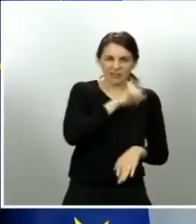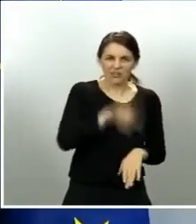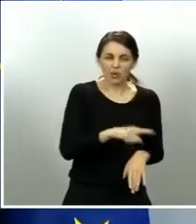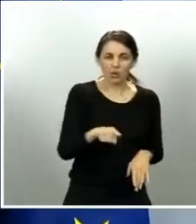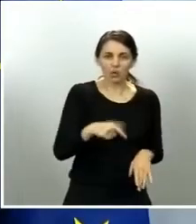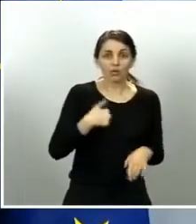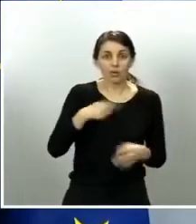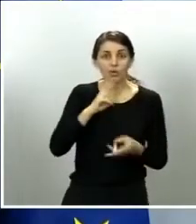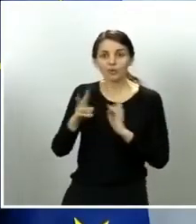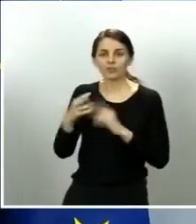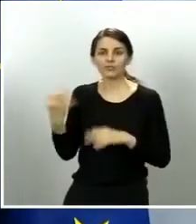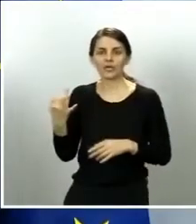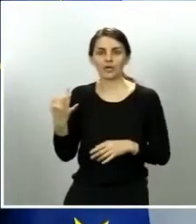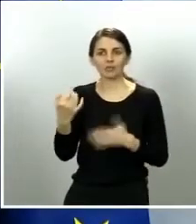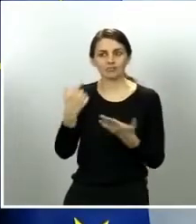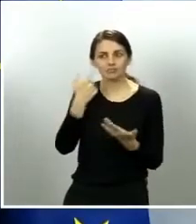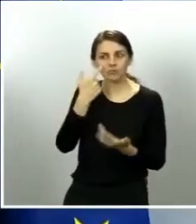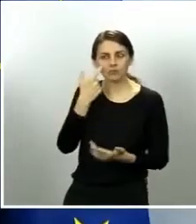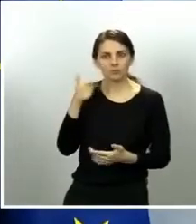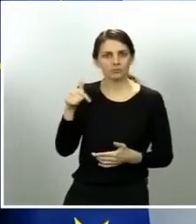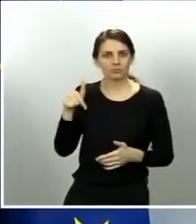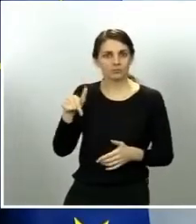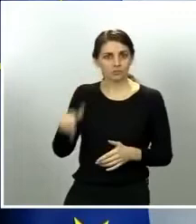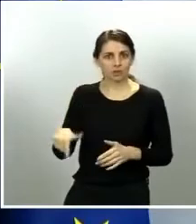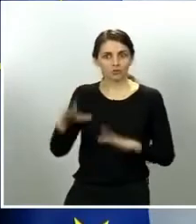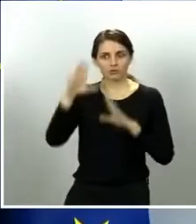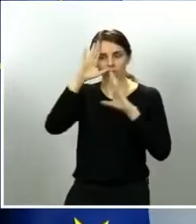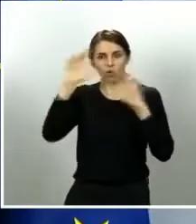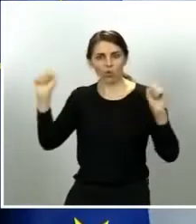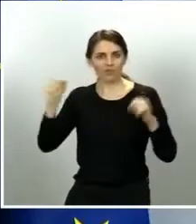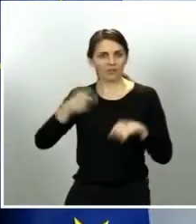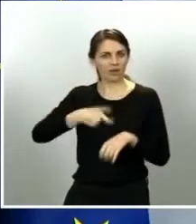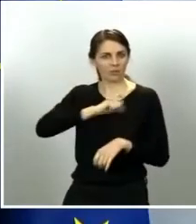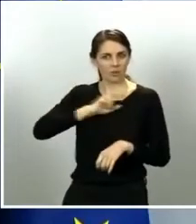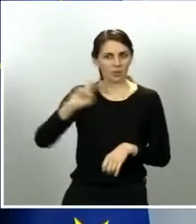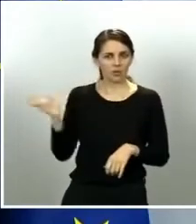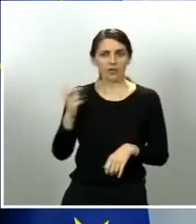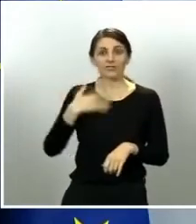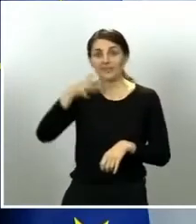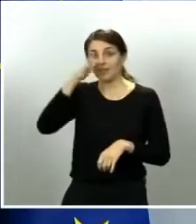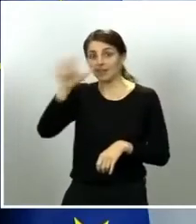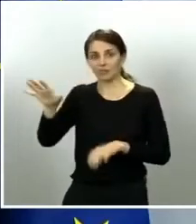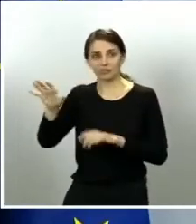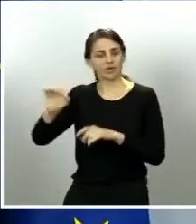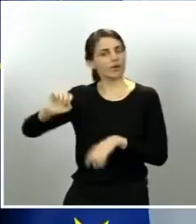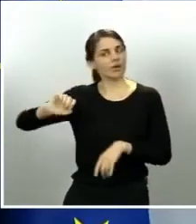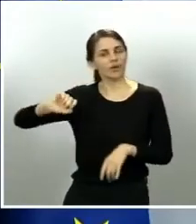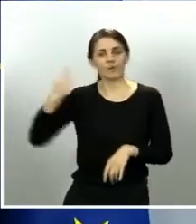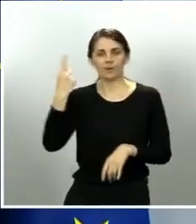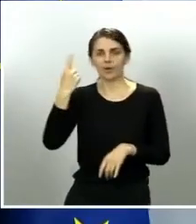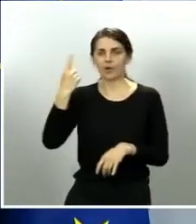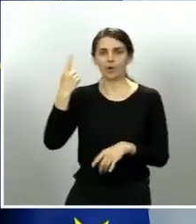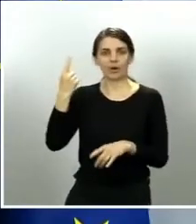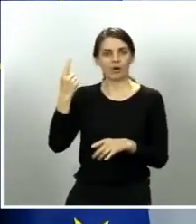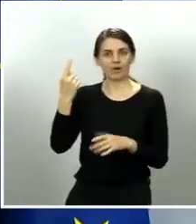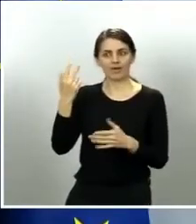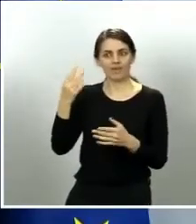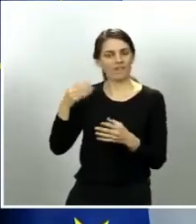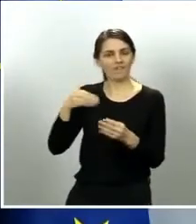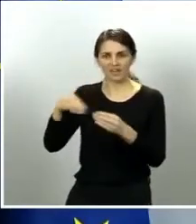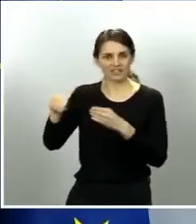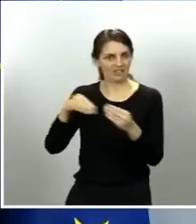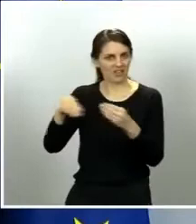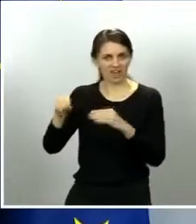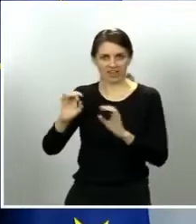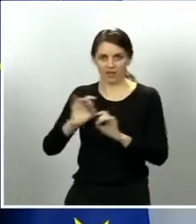cuando interponen una denuncia, primero están aplicando parámetros de proporcionalidad, necesidad y idoneidad. Acabo de hablar de la flexibilidad el